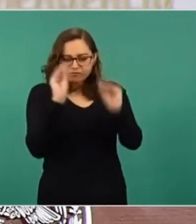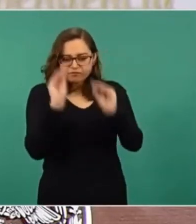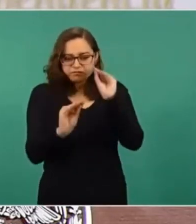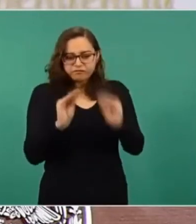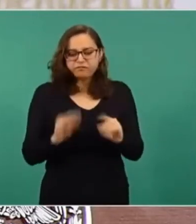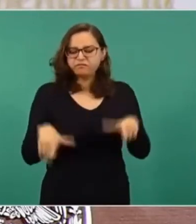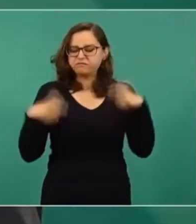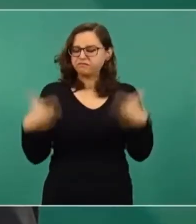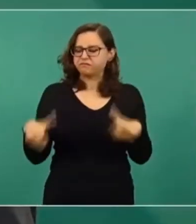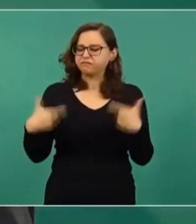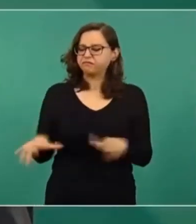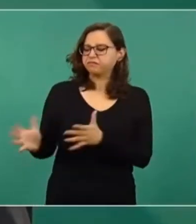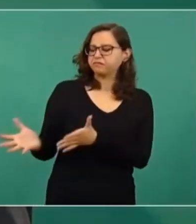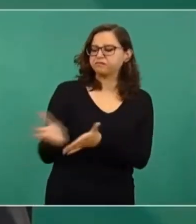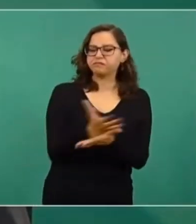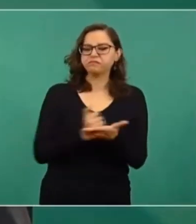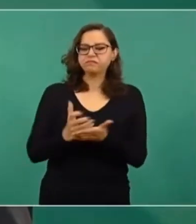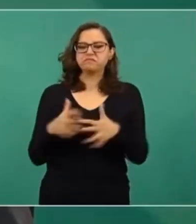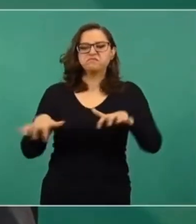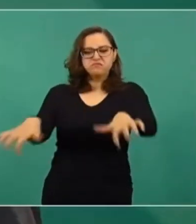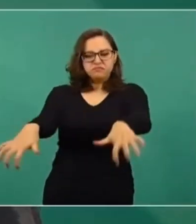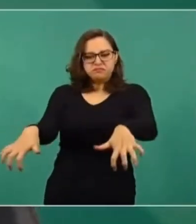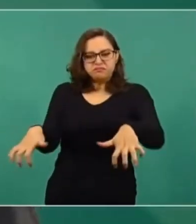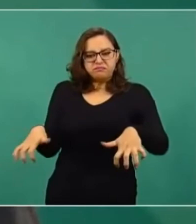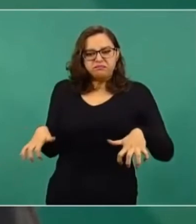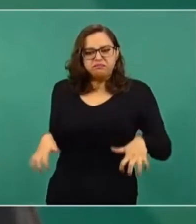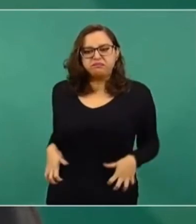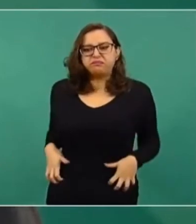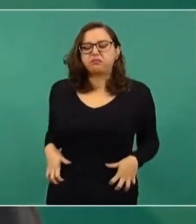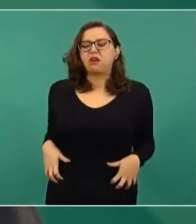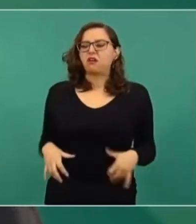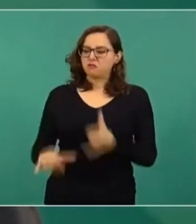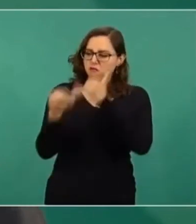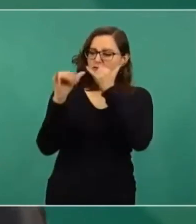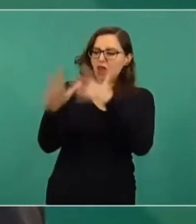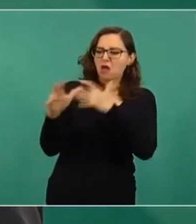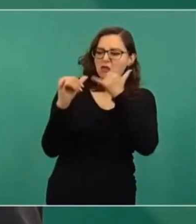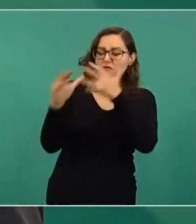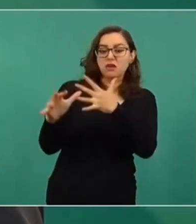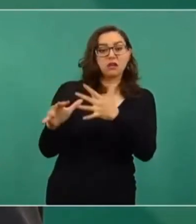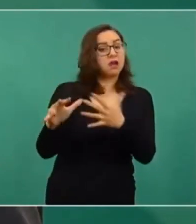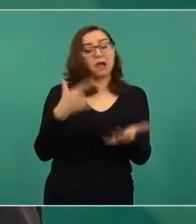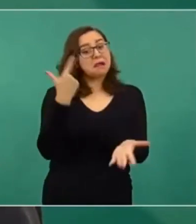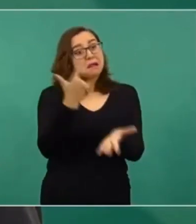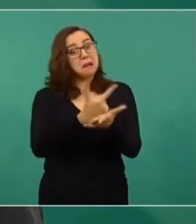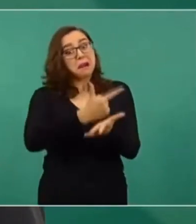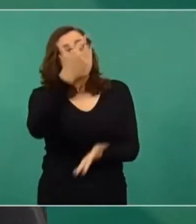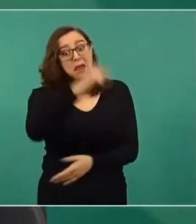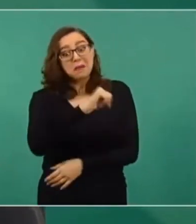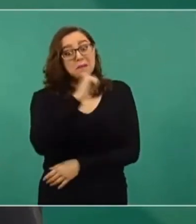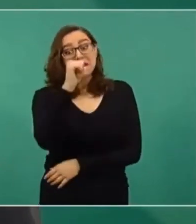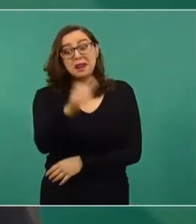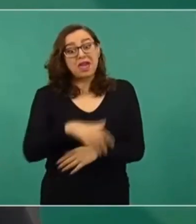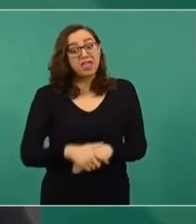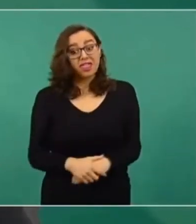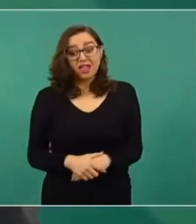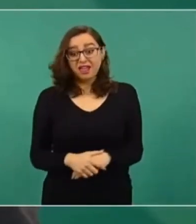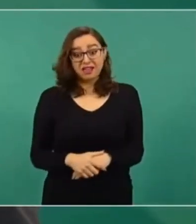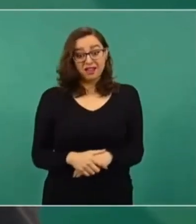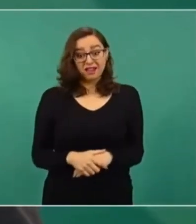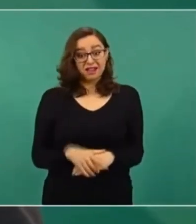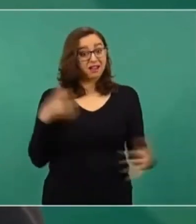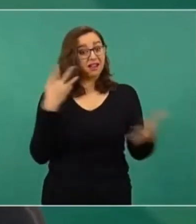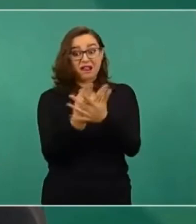inmensamente ricos con la defraudación fiscal, porque se les afecta en sus derechos